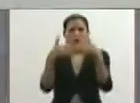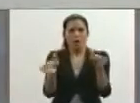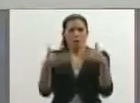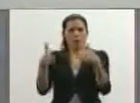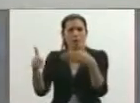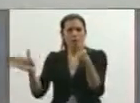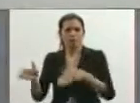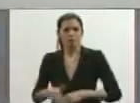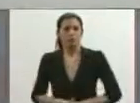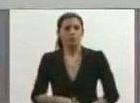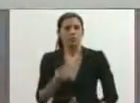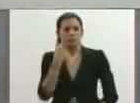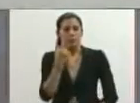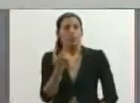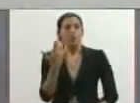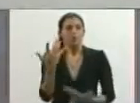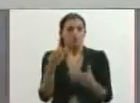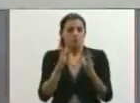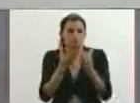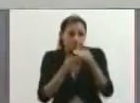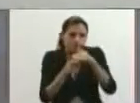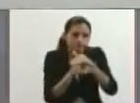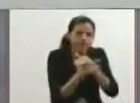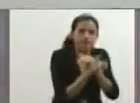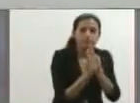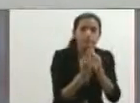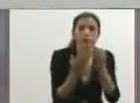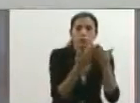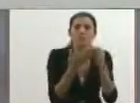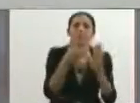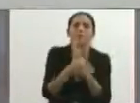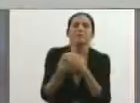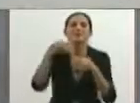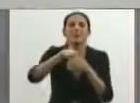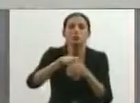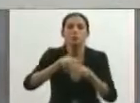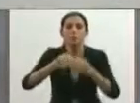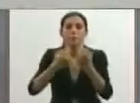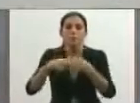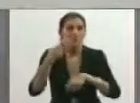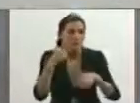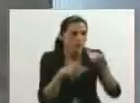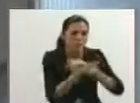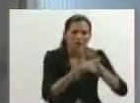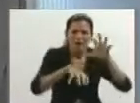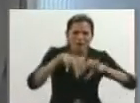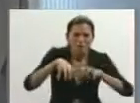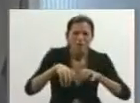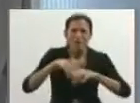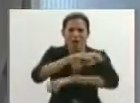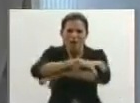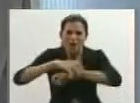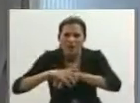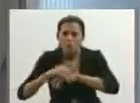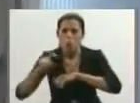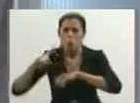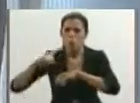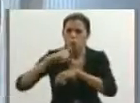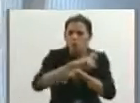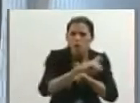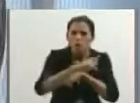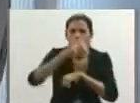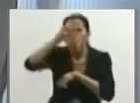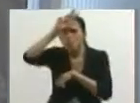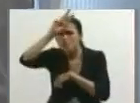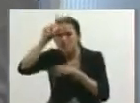actúan las panaderías detrás, no solamente escondiendo los productos. Hemos visto gatos, animales, hormigas, gusanos. Nos estábamos